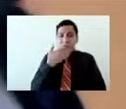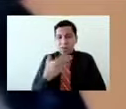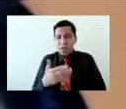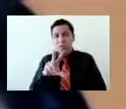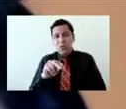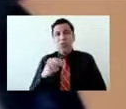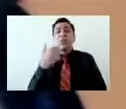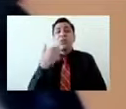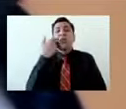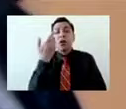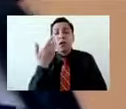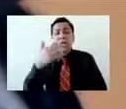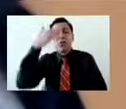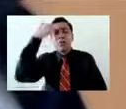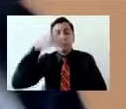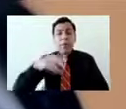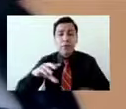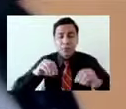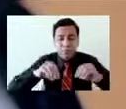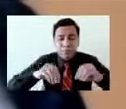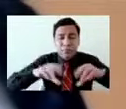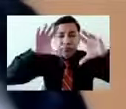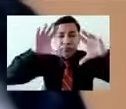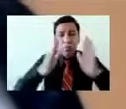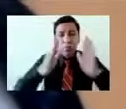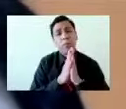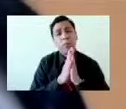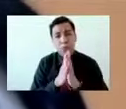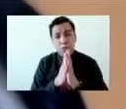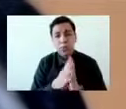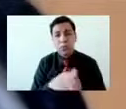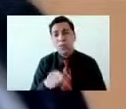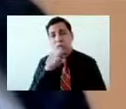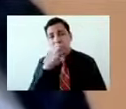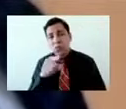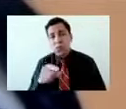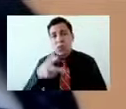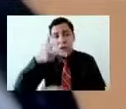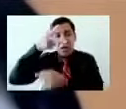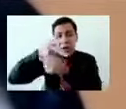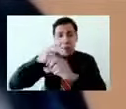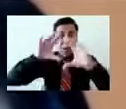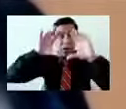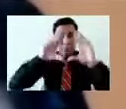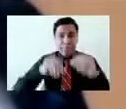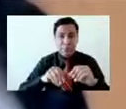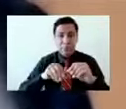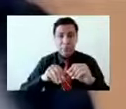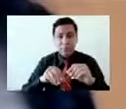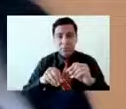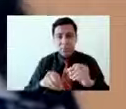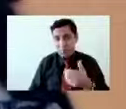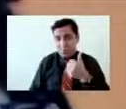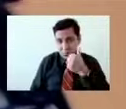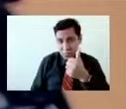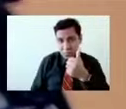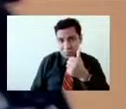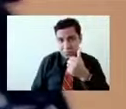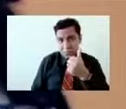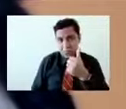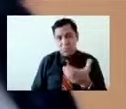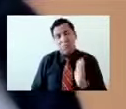saber qué pasa. Si para ustedes el que tener la cámara apagada les es funcional, negociemos.